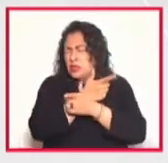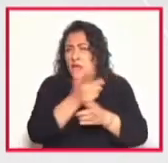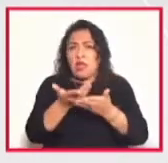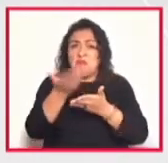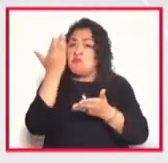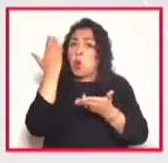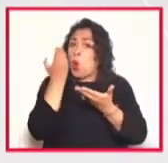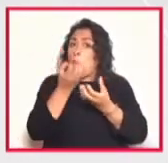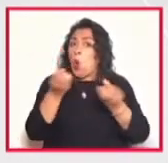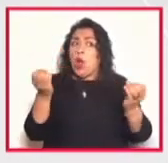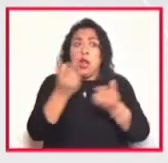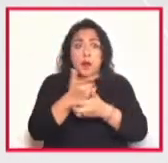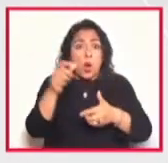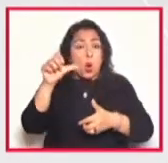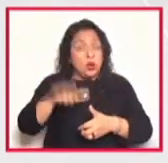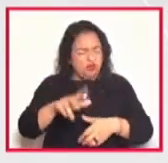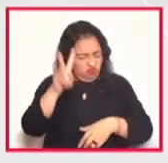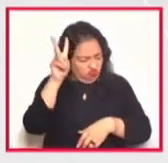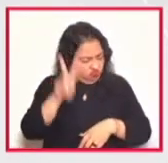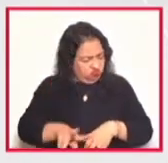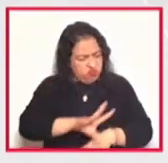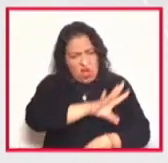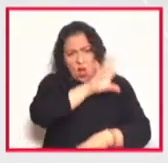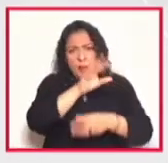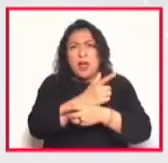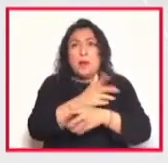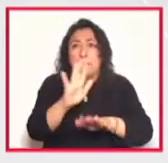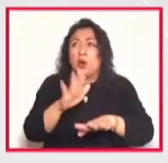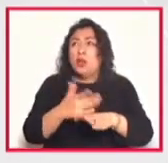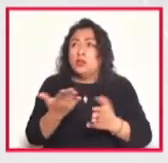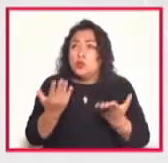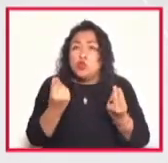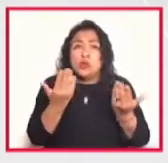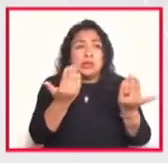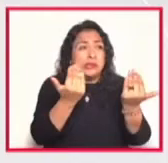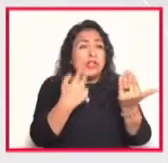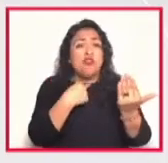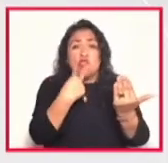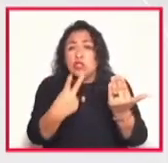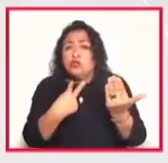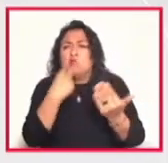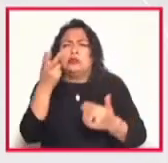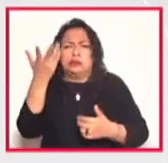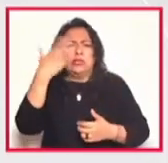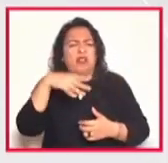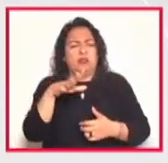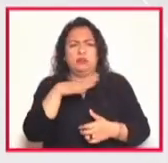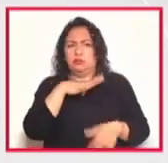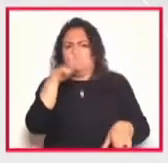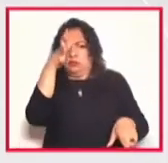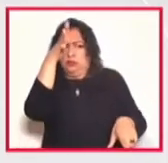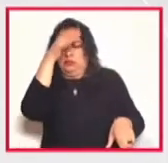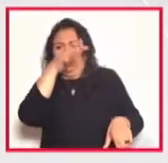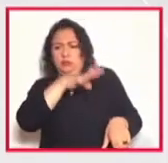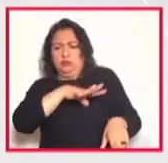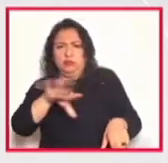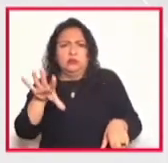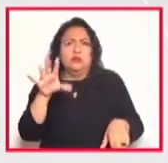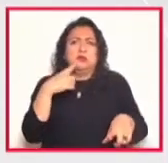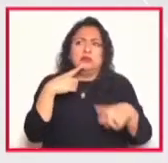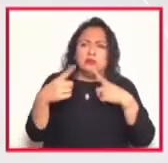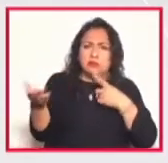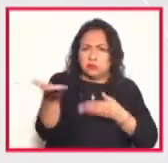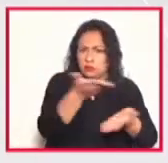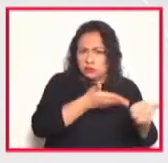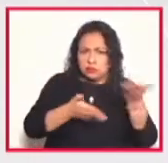Por eso escuchamos tantas voces. Ellos saben que pueden disentir, que pueden decir y que pueden dialogar y que